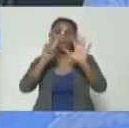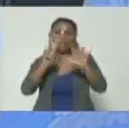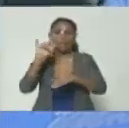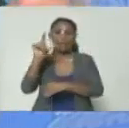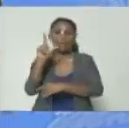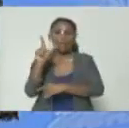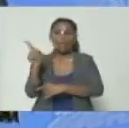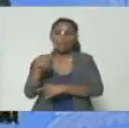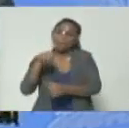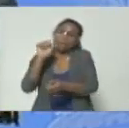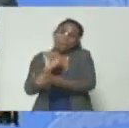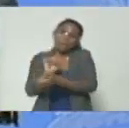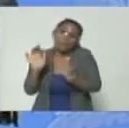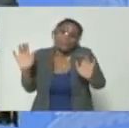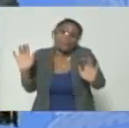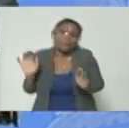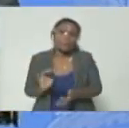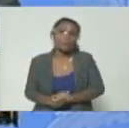pues tienen que ir preso